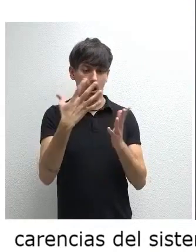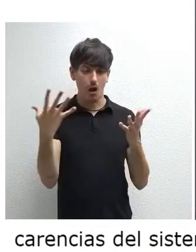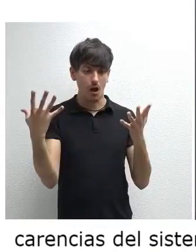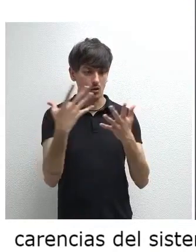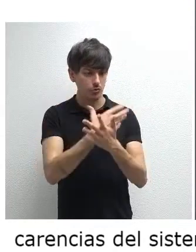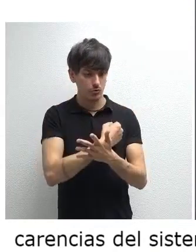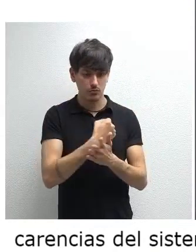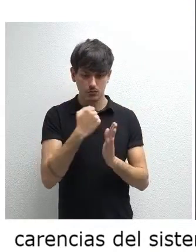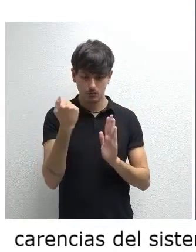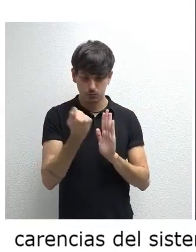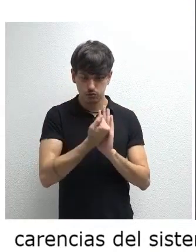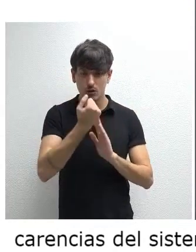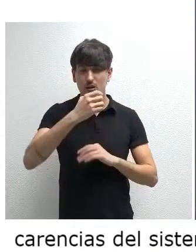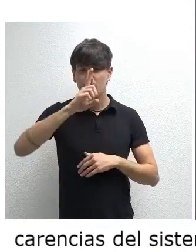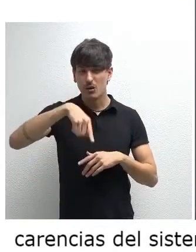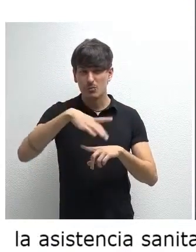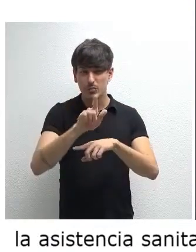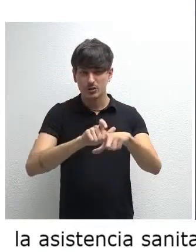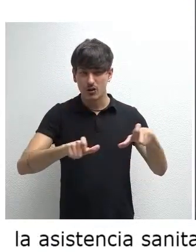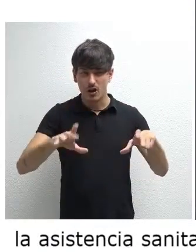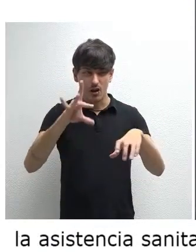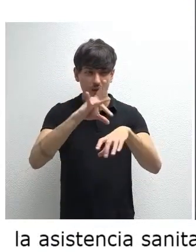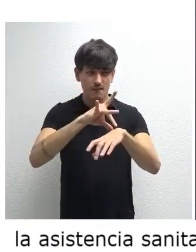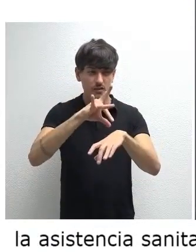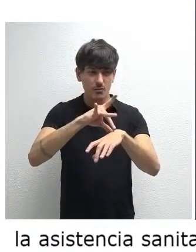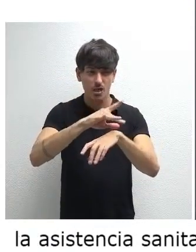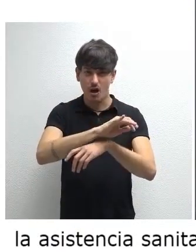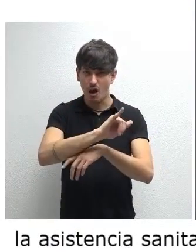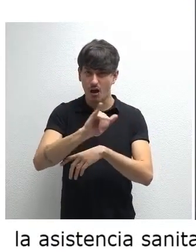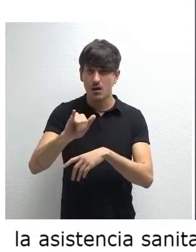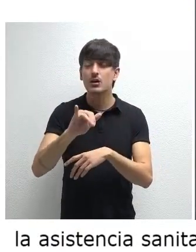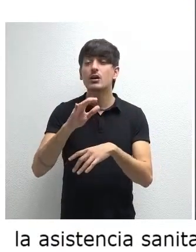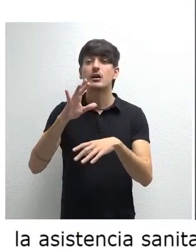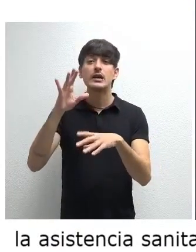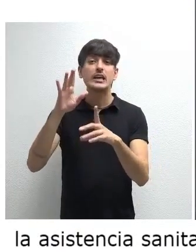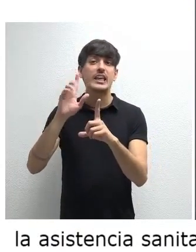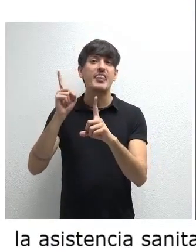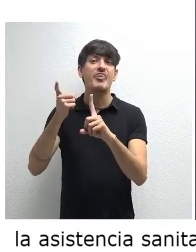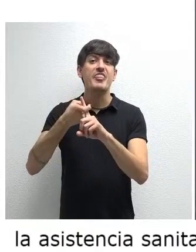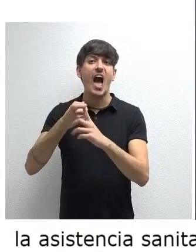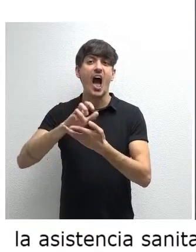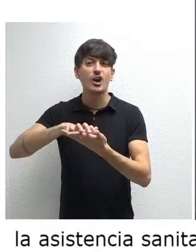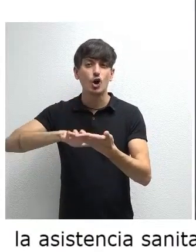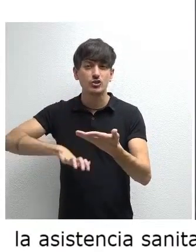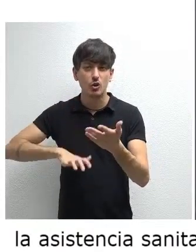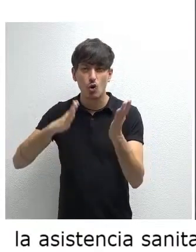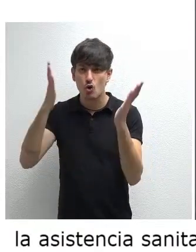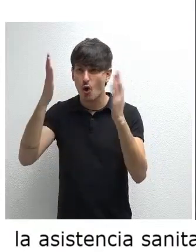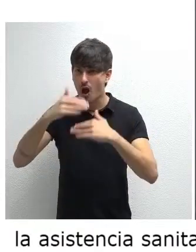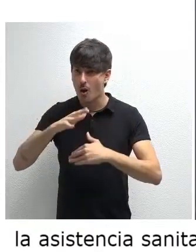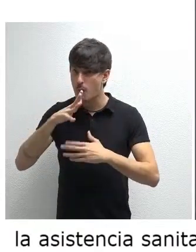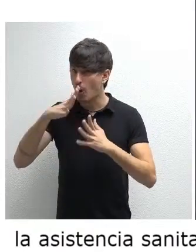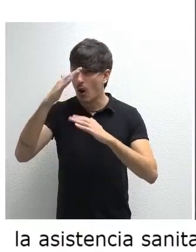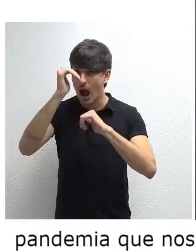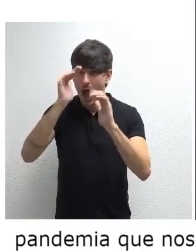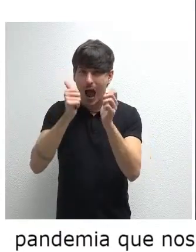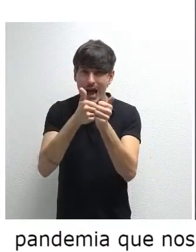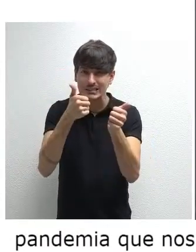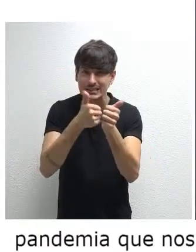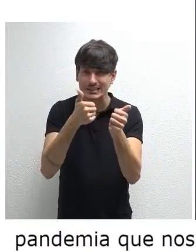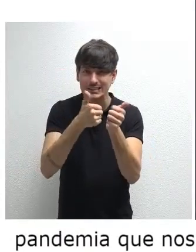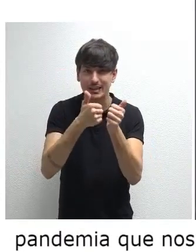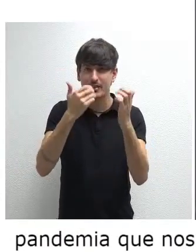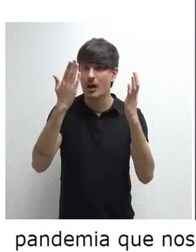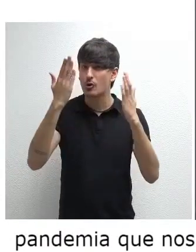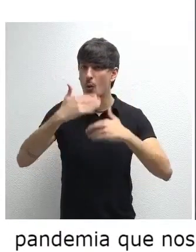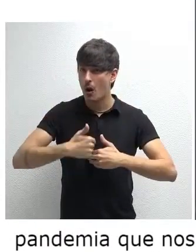pero que especialmente a las personas que tienen una enfermedad diagnosticada y las que están sin diagnóstico por la no asistencia que hemos tenido, pues lo que vamos a